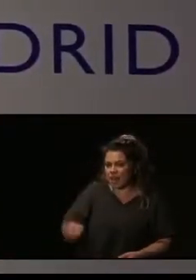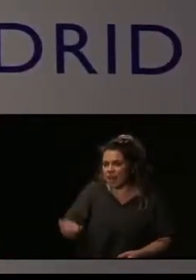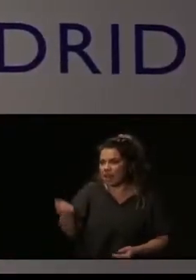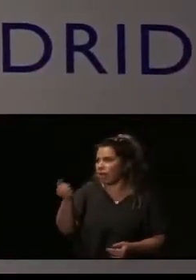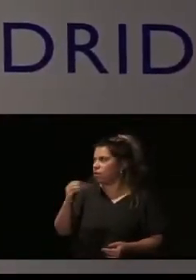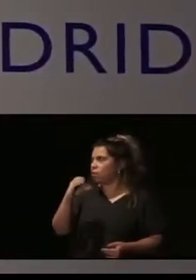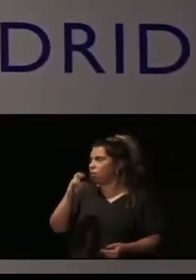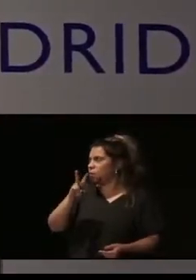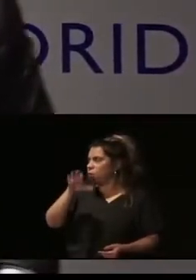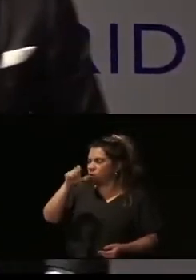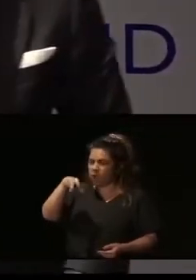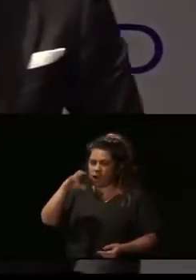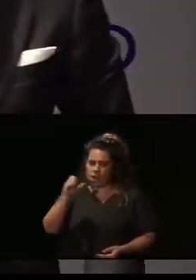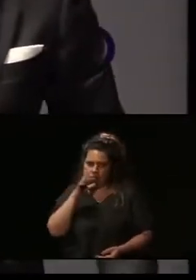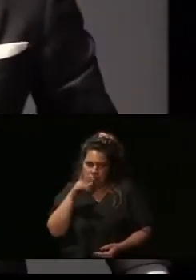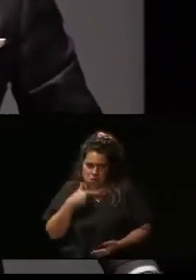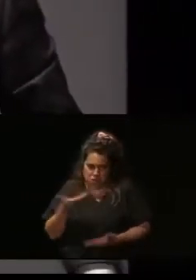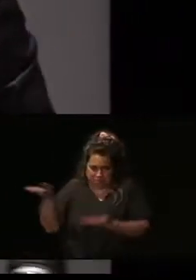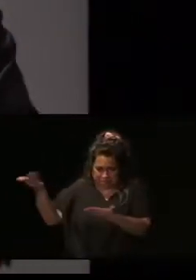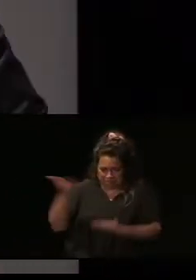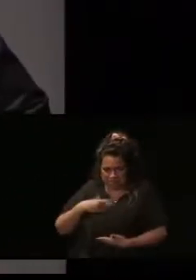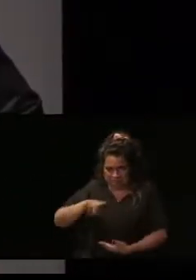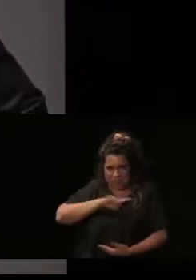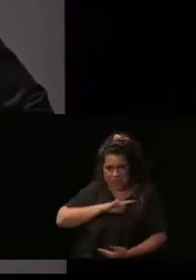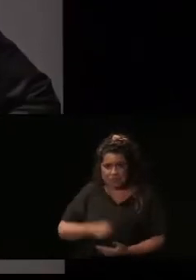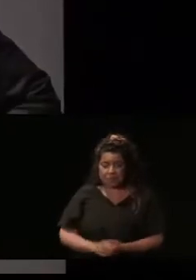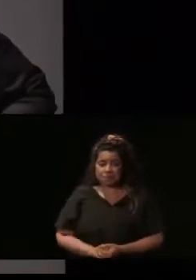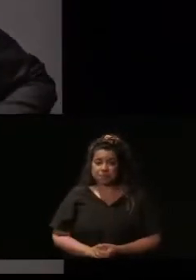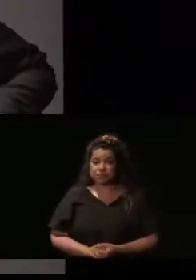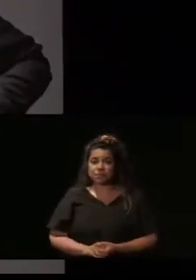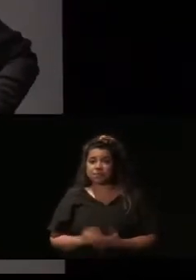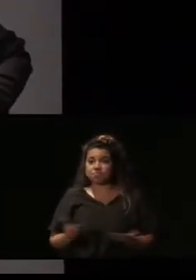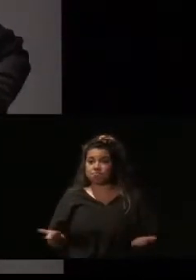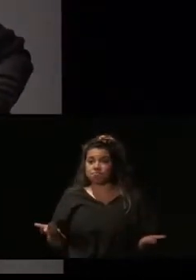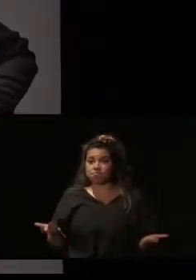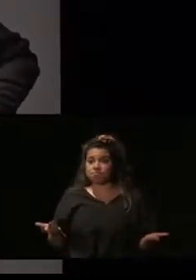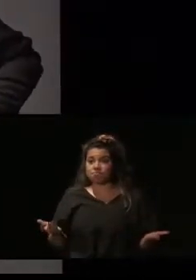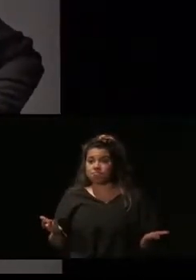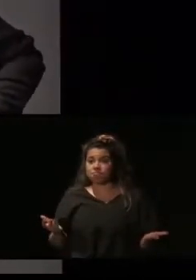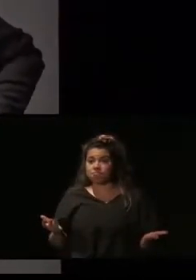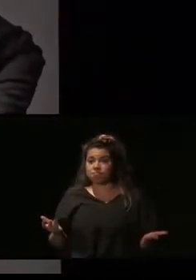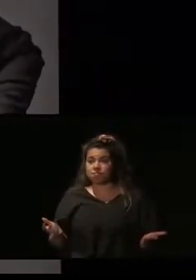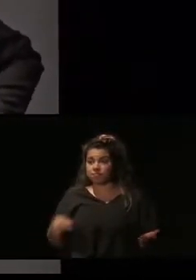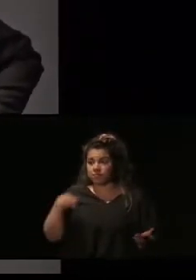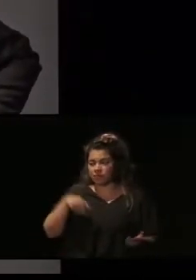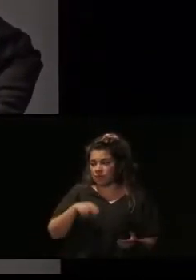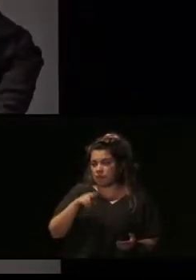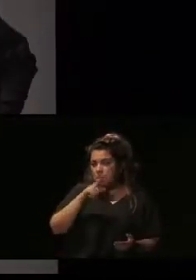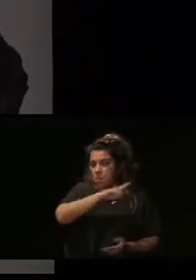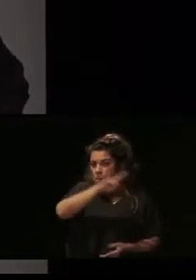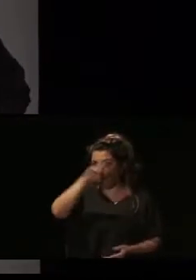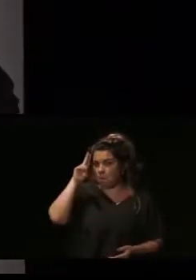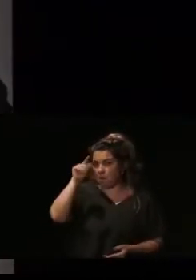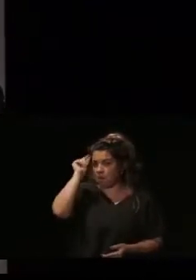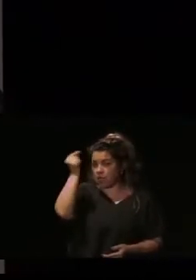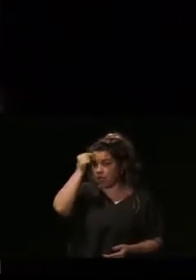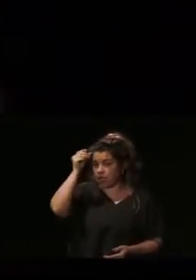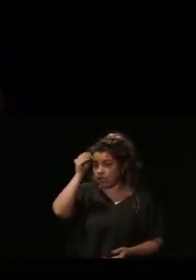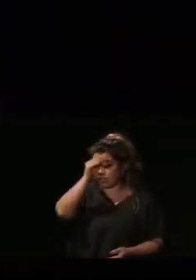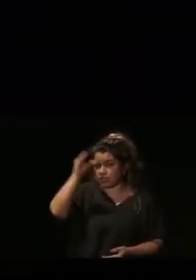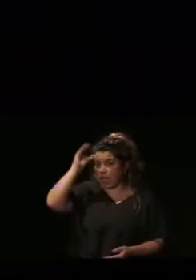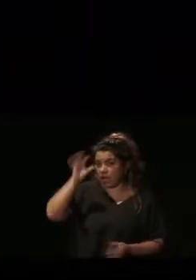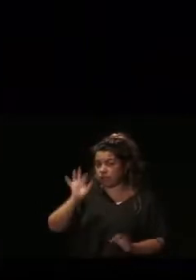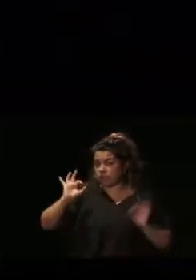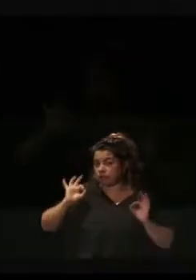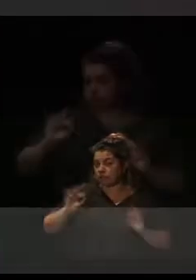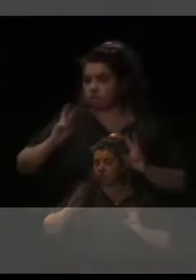Rafa Morán, por vuestra amable invitación. Y, bueno, nada, Madrid Talento en el ámbito de